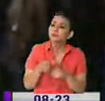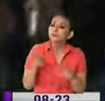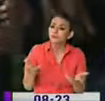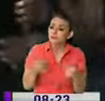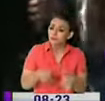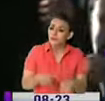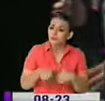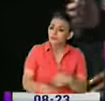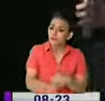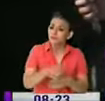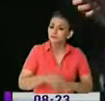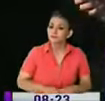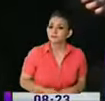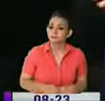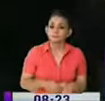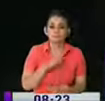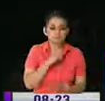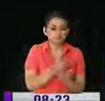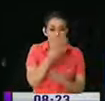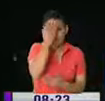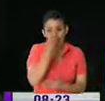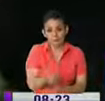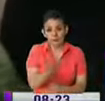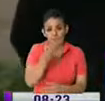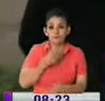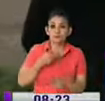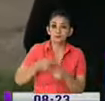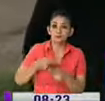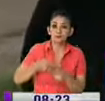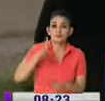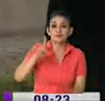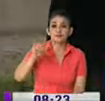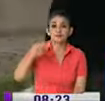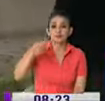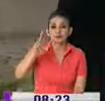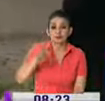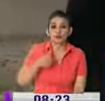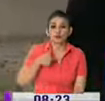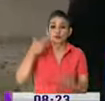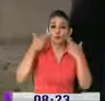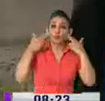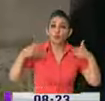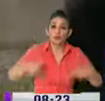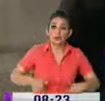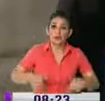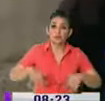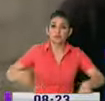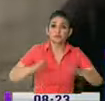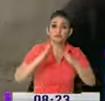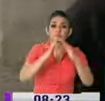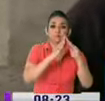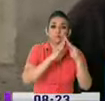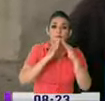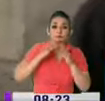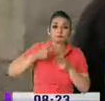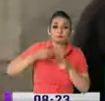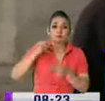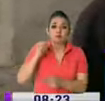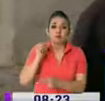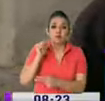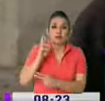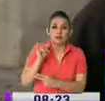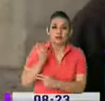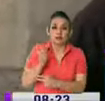presenciado en los últimos días? Sí, buenos días. Mi nombre es Diego Olivero, soy el guardia de la urbanización Madrigal. Desde hace unos días venimos